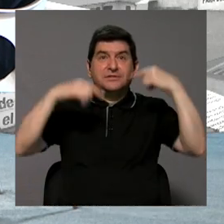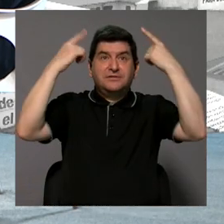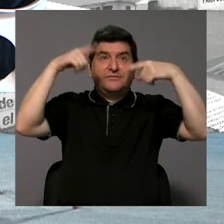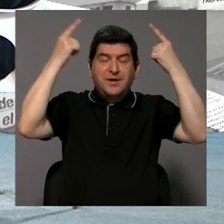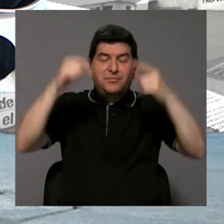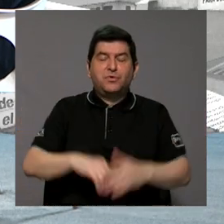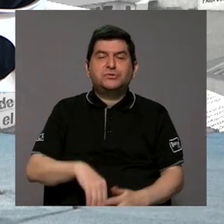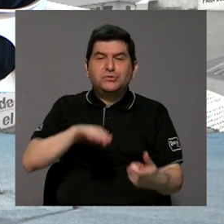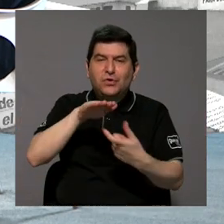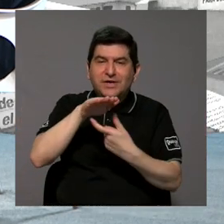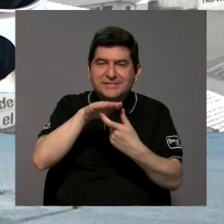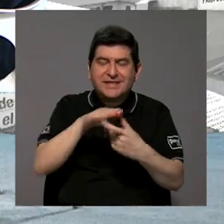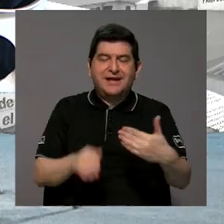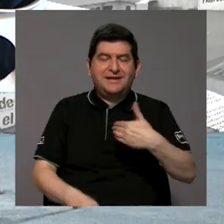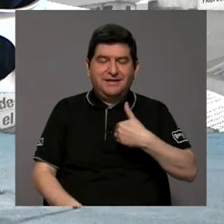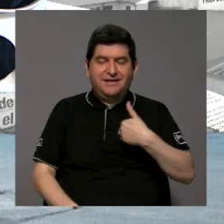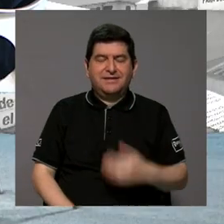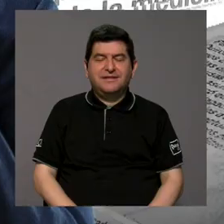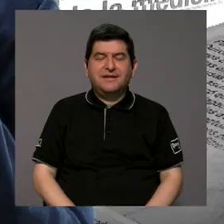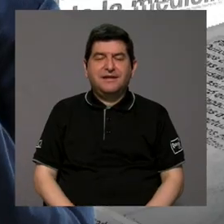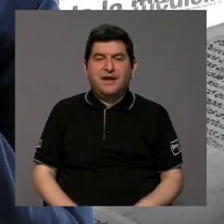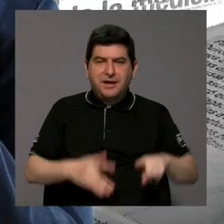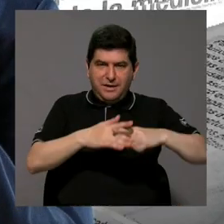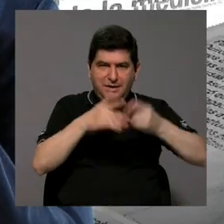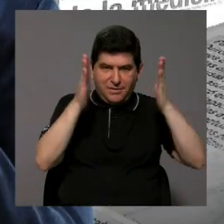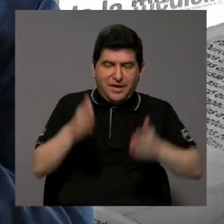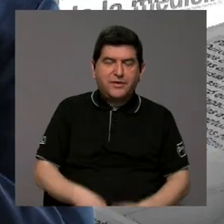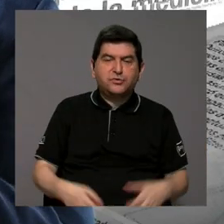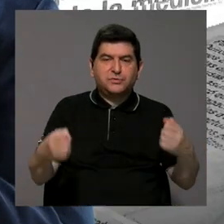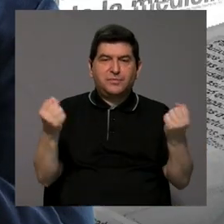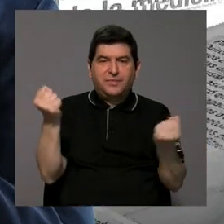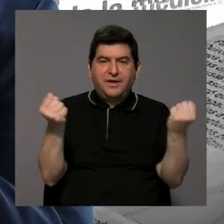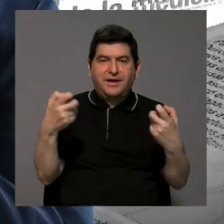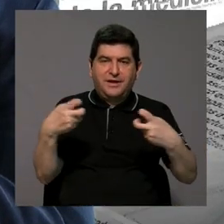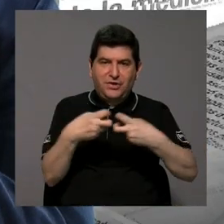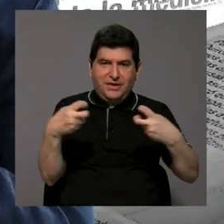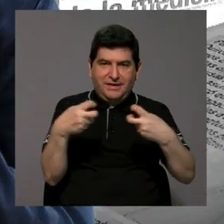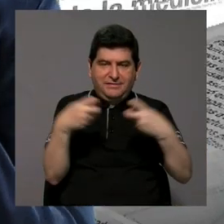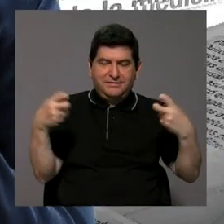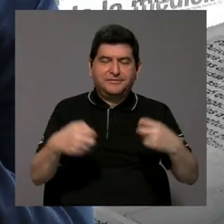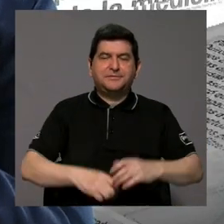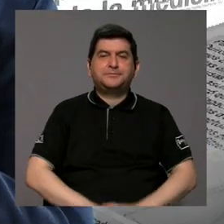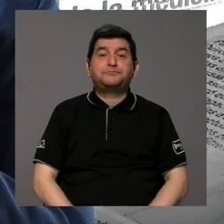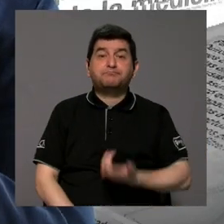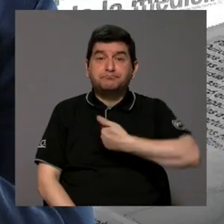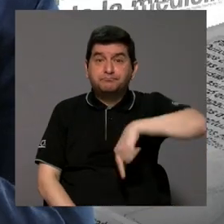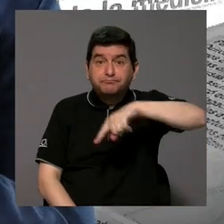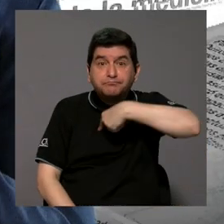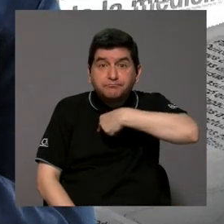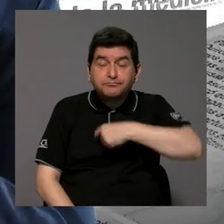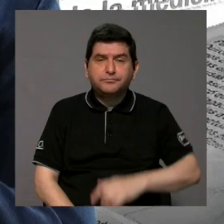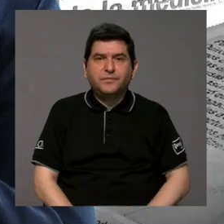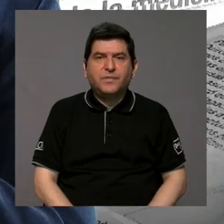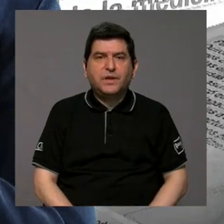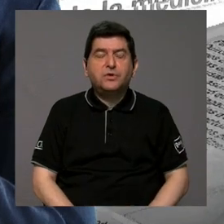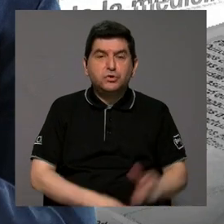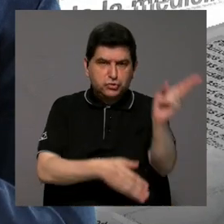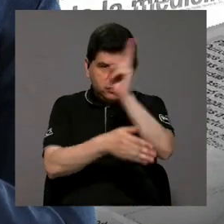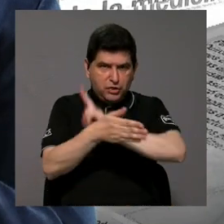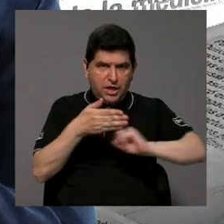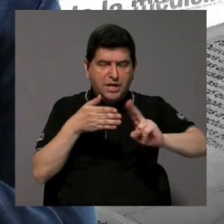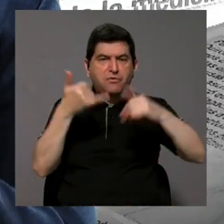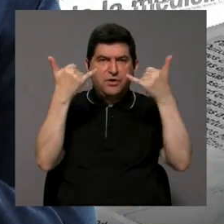conoce como el famoso escáner de algunos mecánicos que pueden leer carros eléctricos nosotros a nivel de